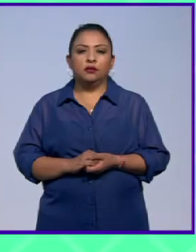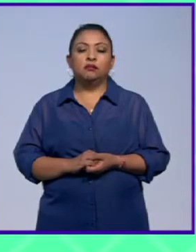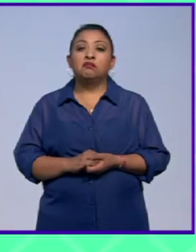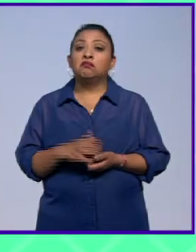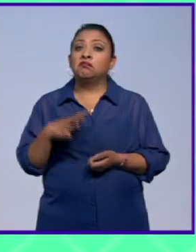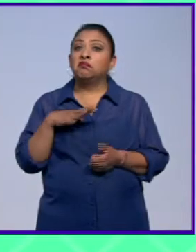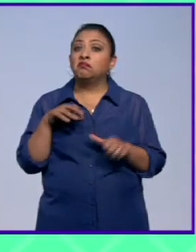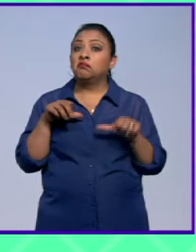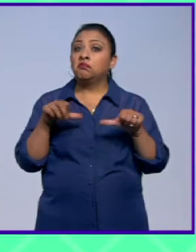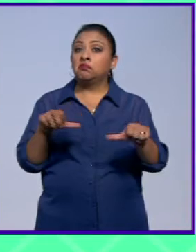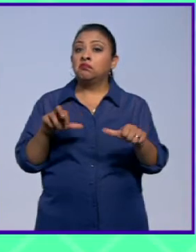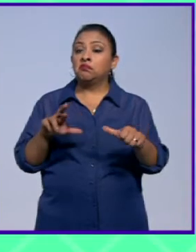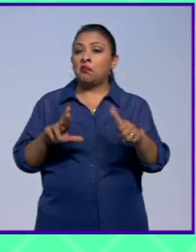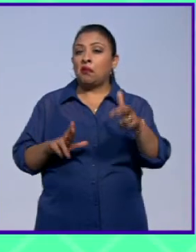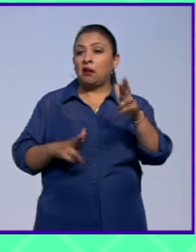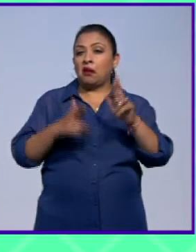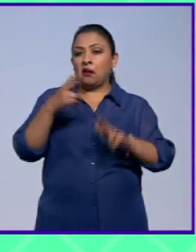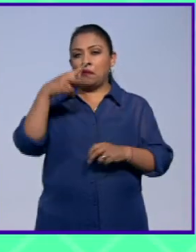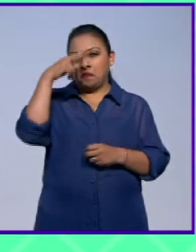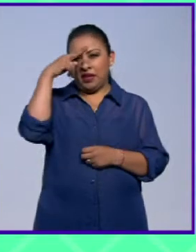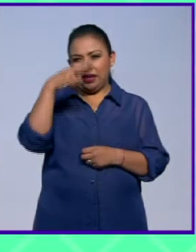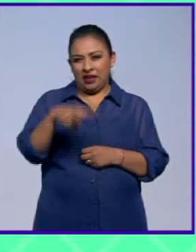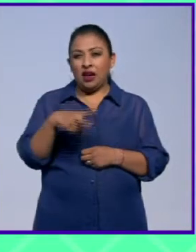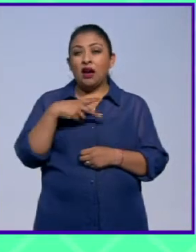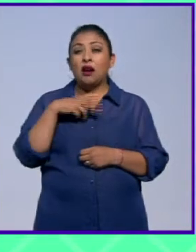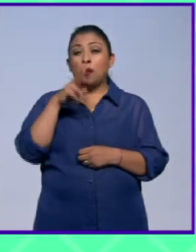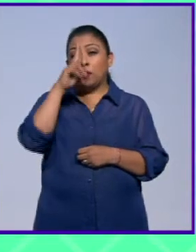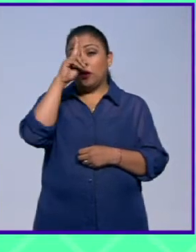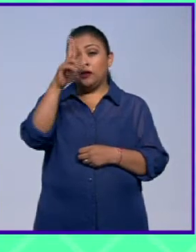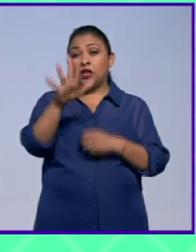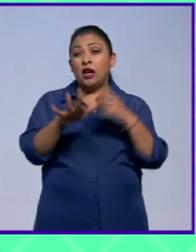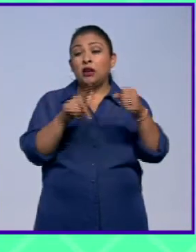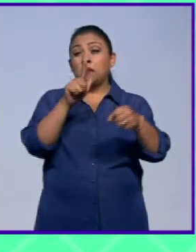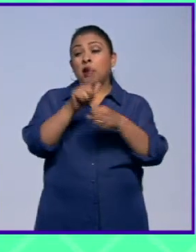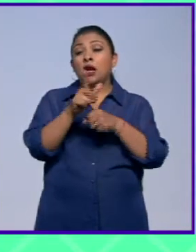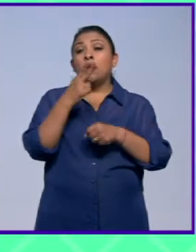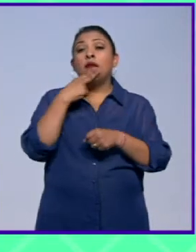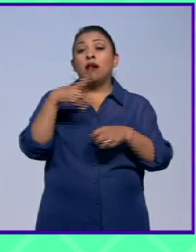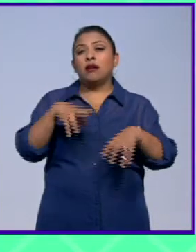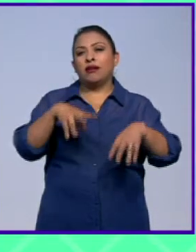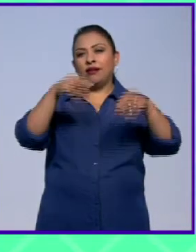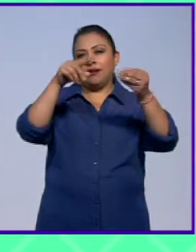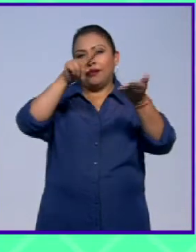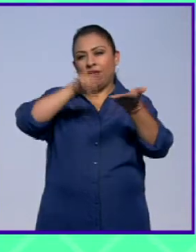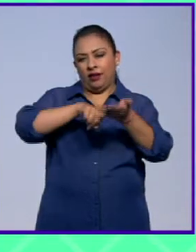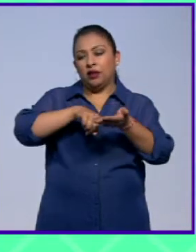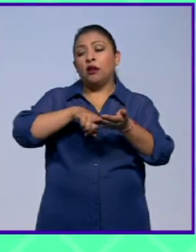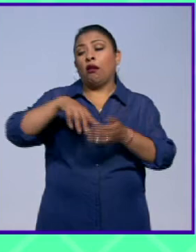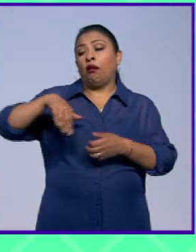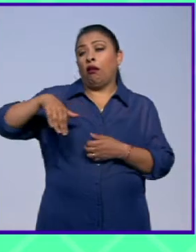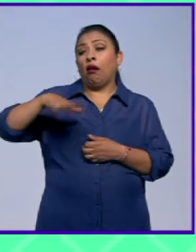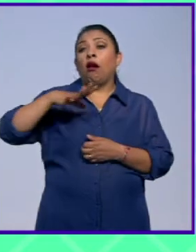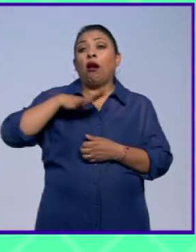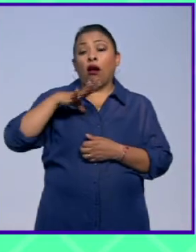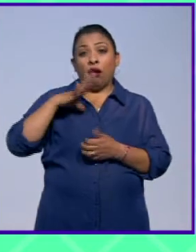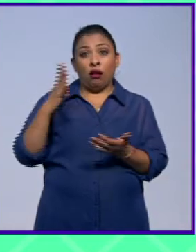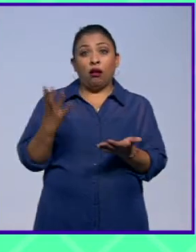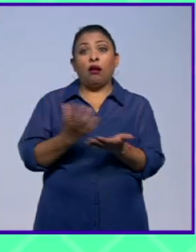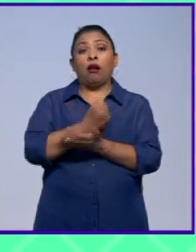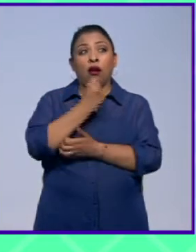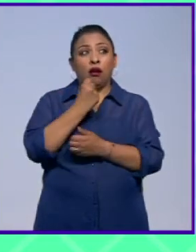sobrevivió a la revolución mexicana la prohibición de animales de usar animales en sus instalaciones y recientemente ha logrado